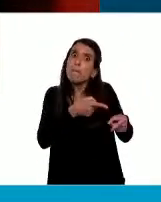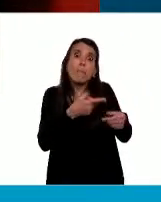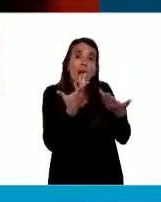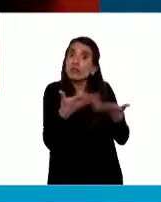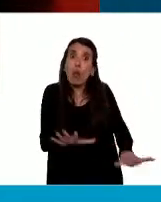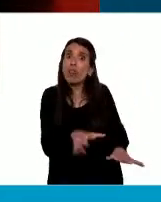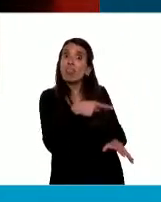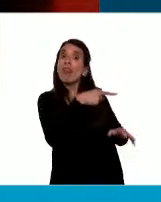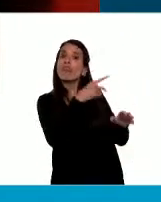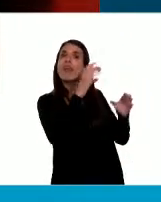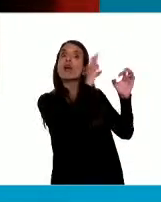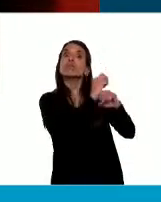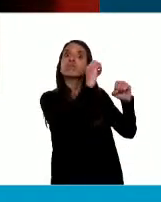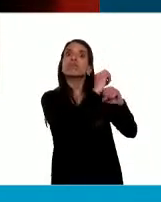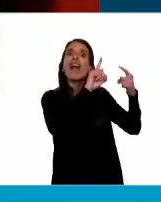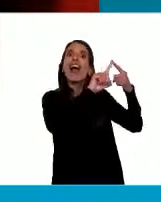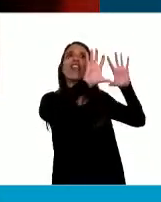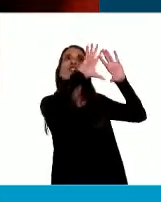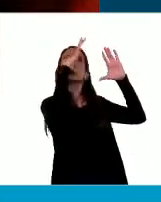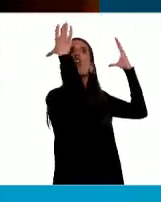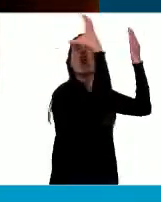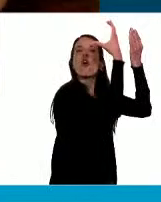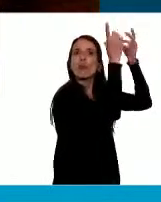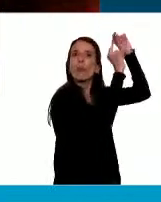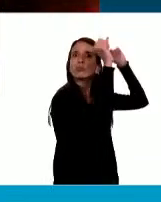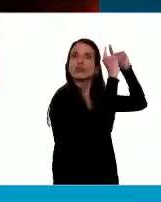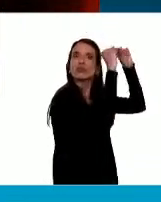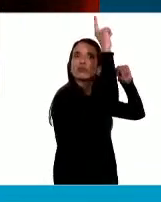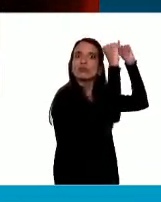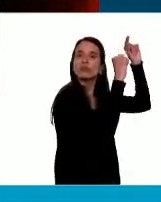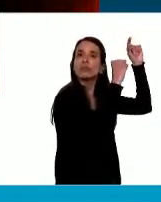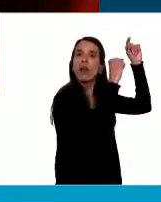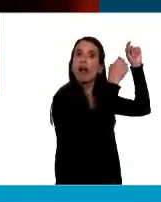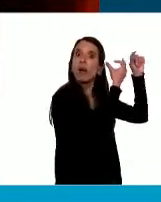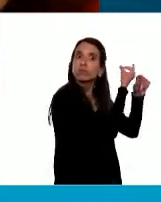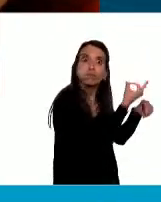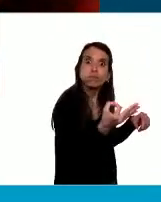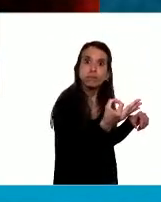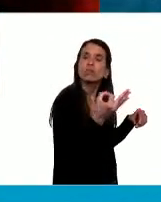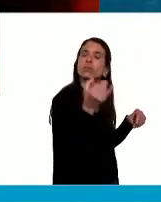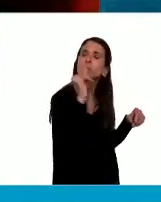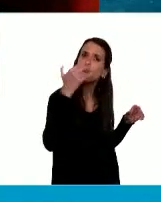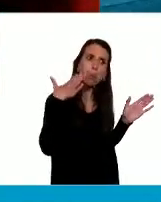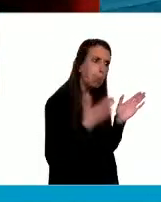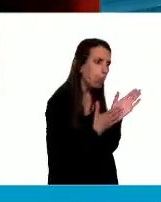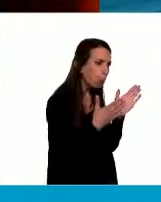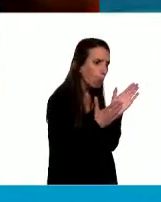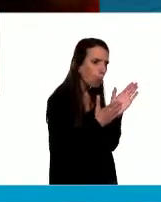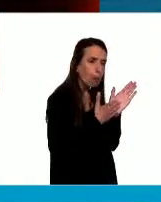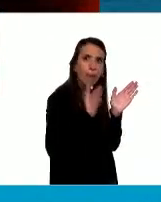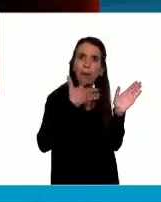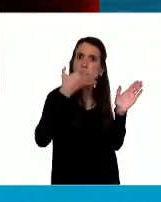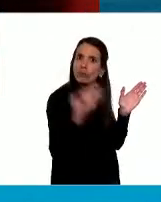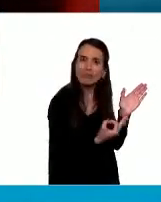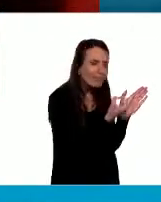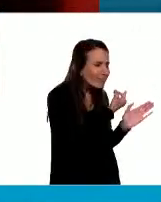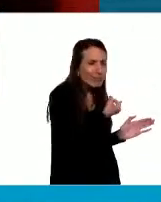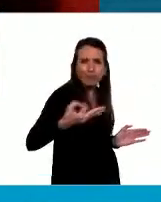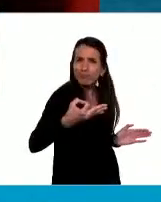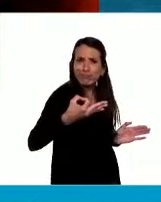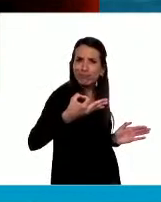y constató que exactamente esos papeles eran tal cual